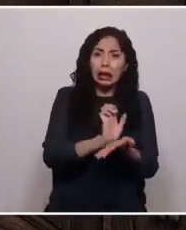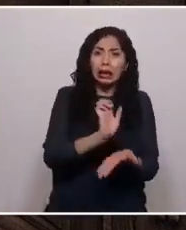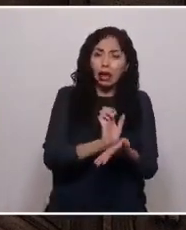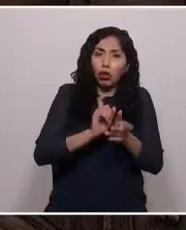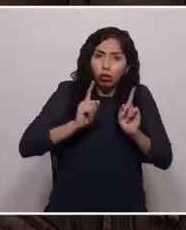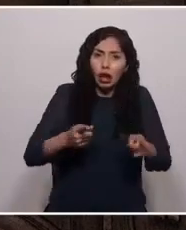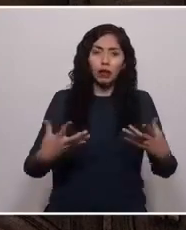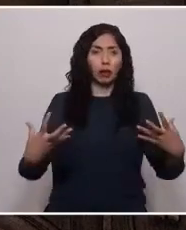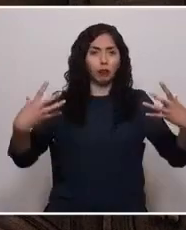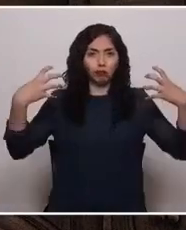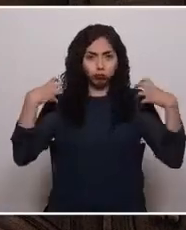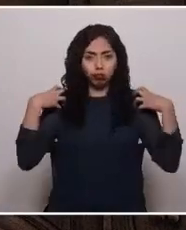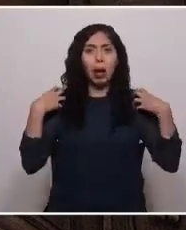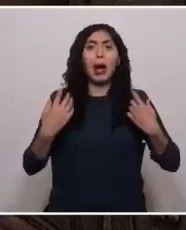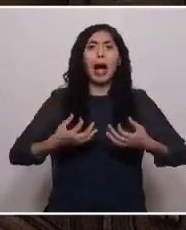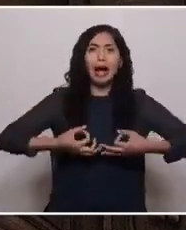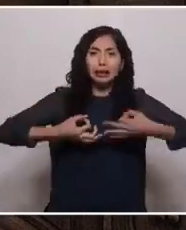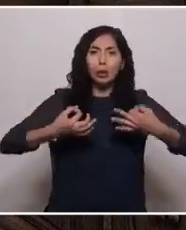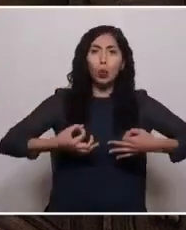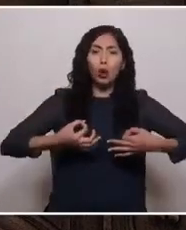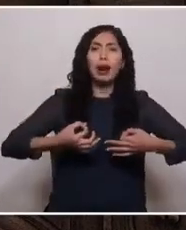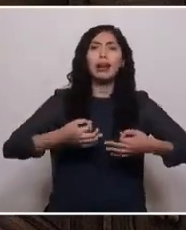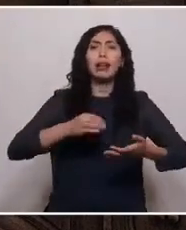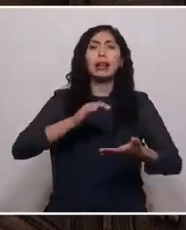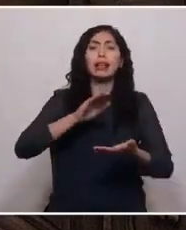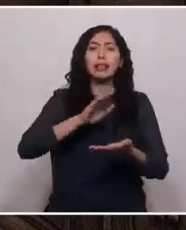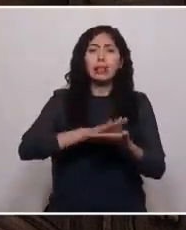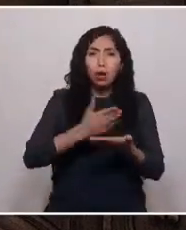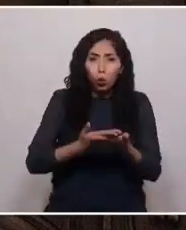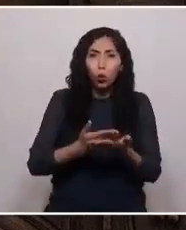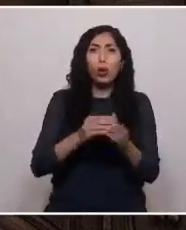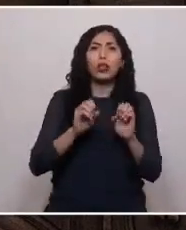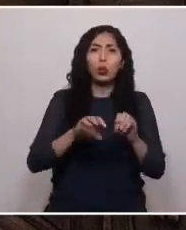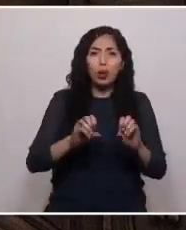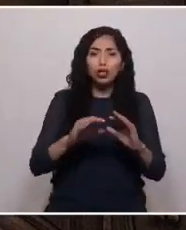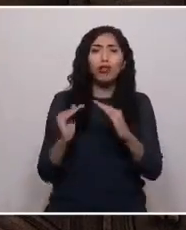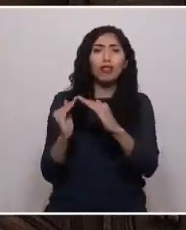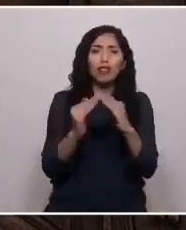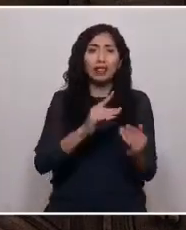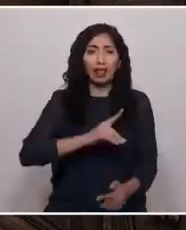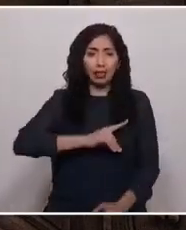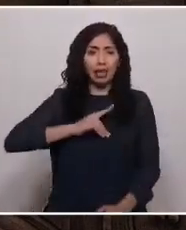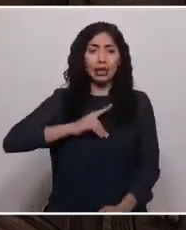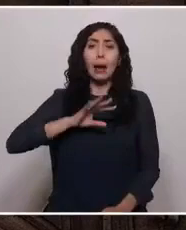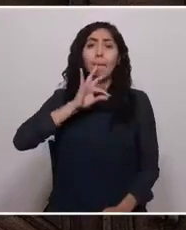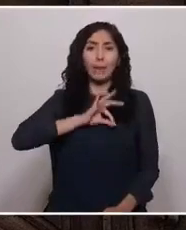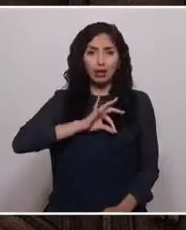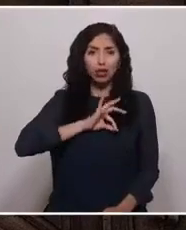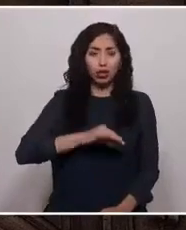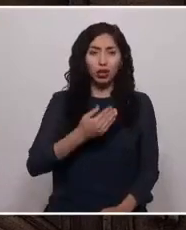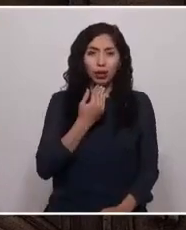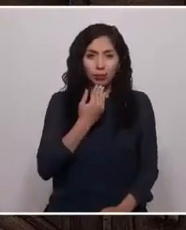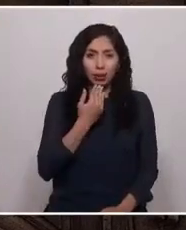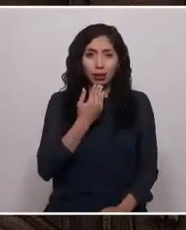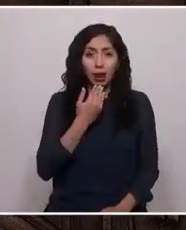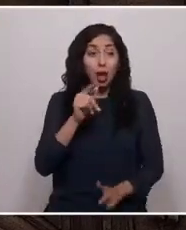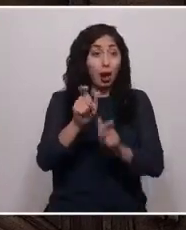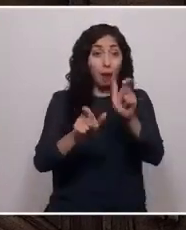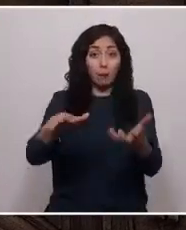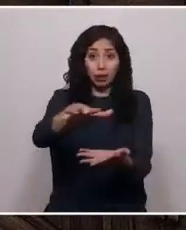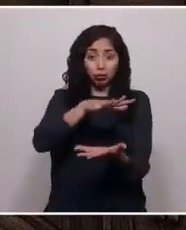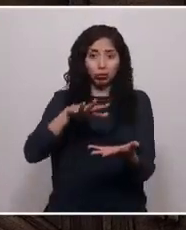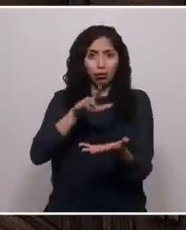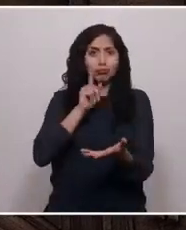asegurar prestaciones de salud, educación, vivienda digna y pensiones, dotando a los ciudadanos de derechos